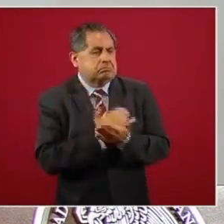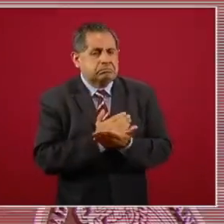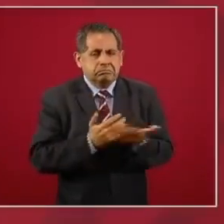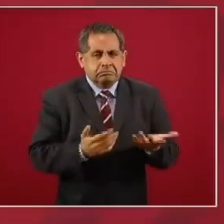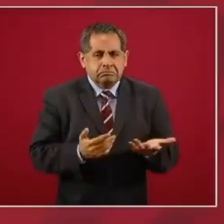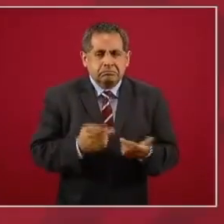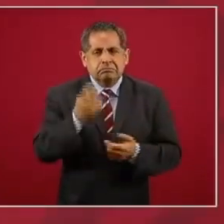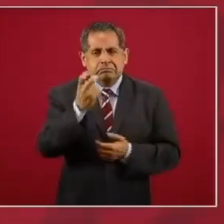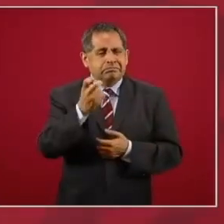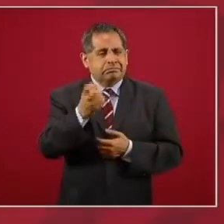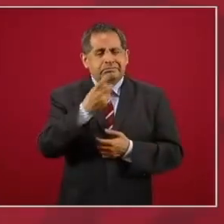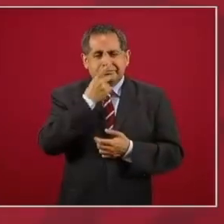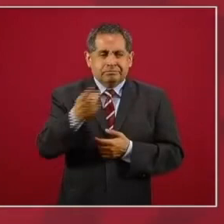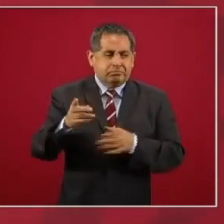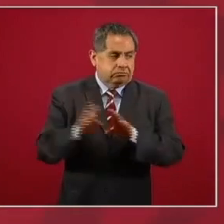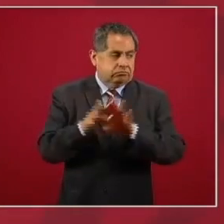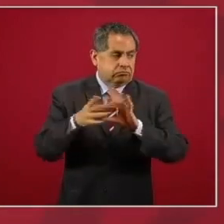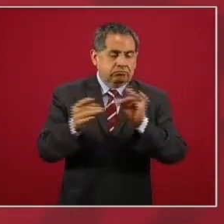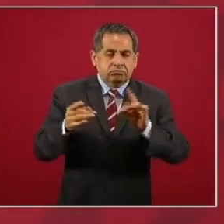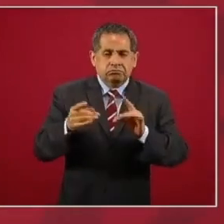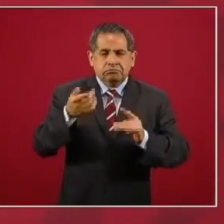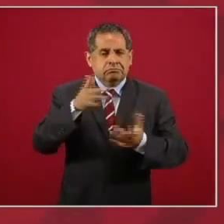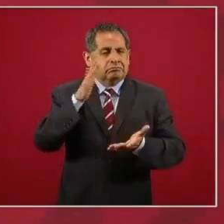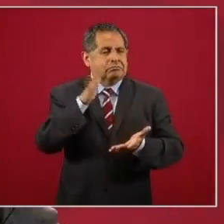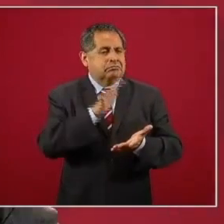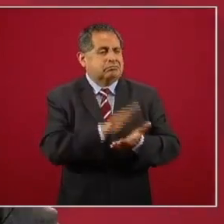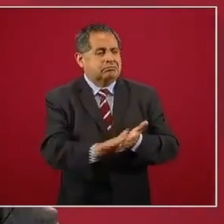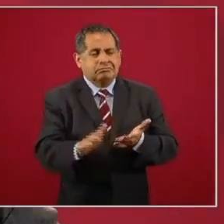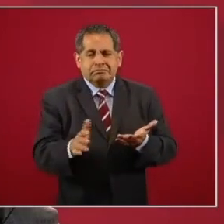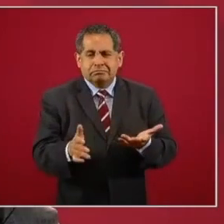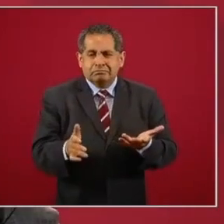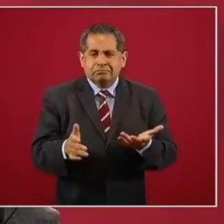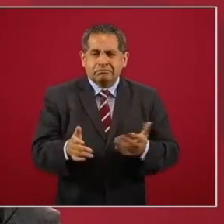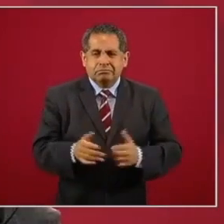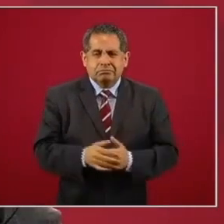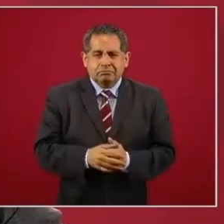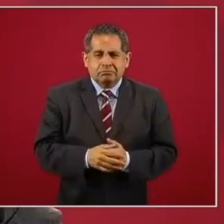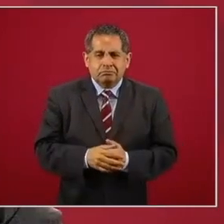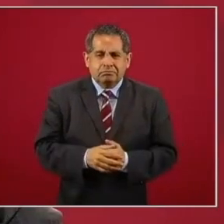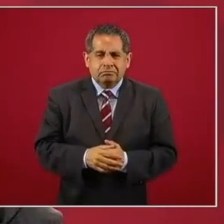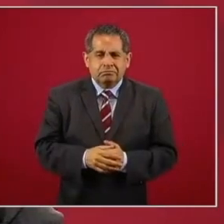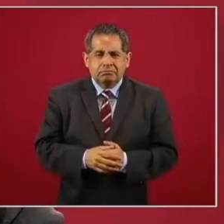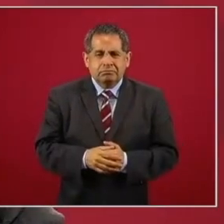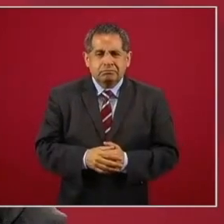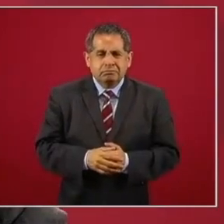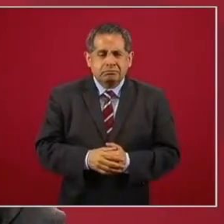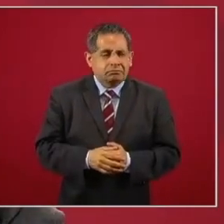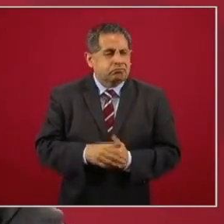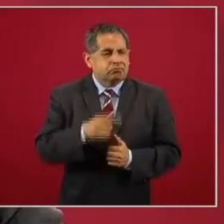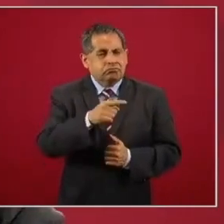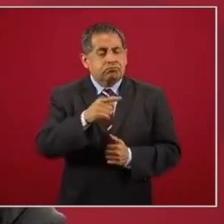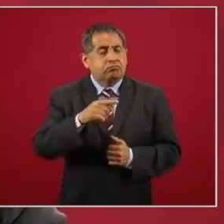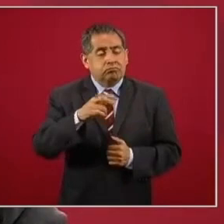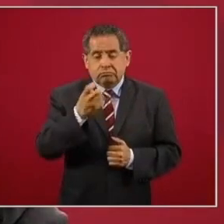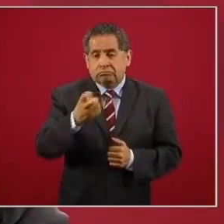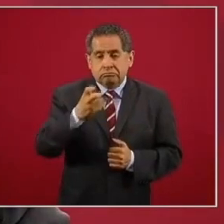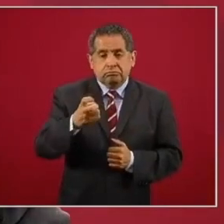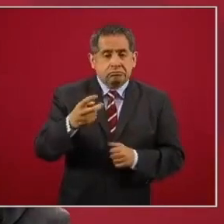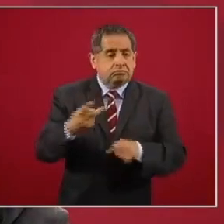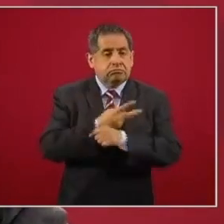Por eso se habla de diezmar. O sea, esto sucedió